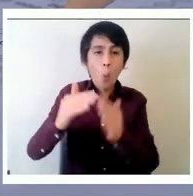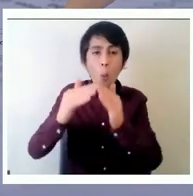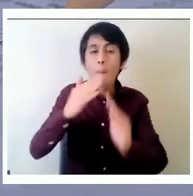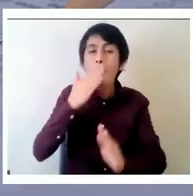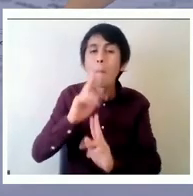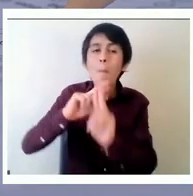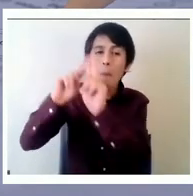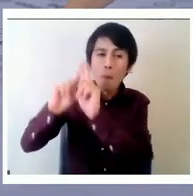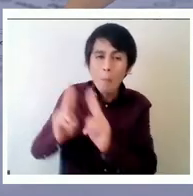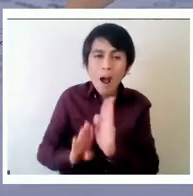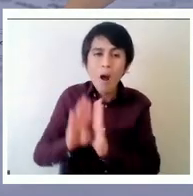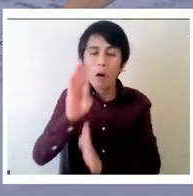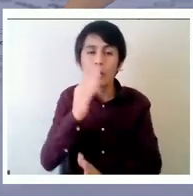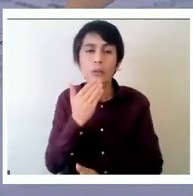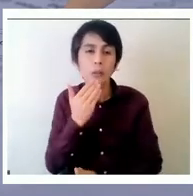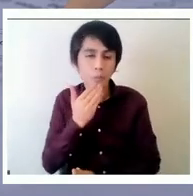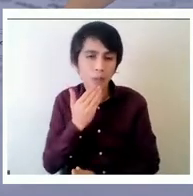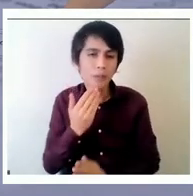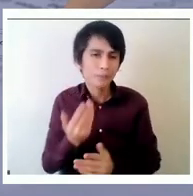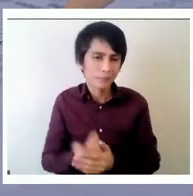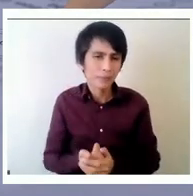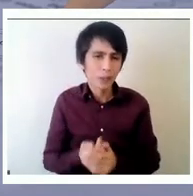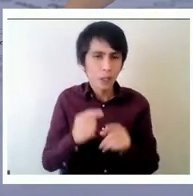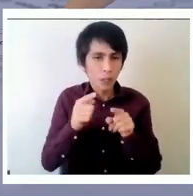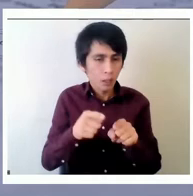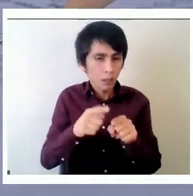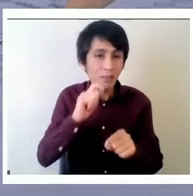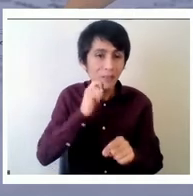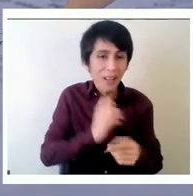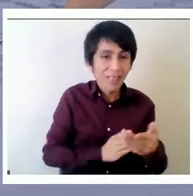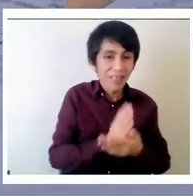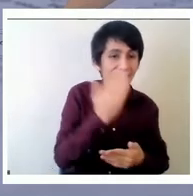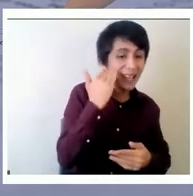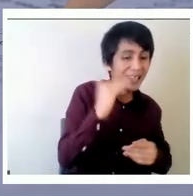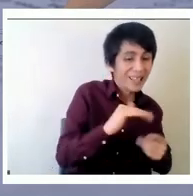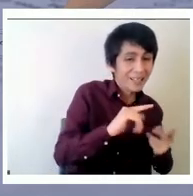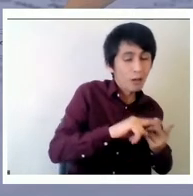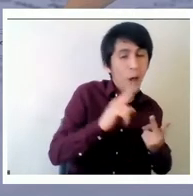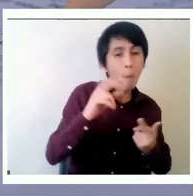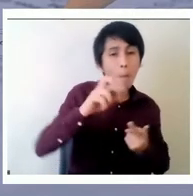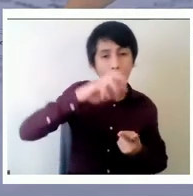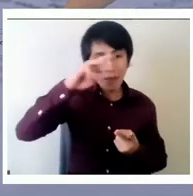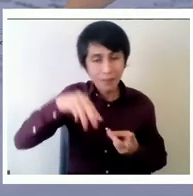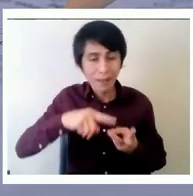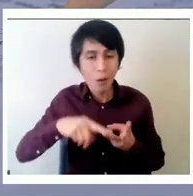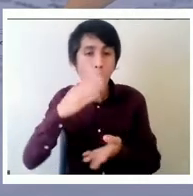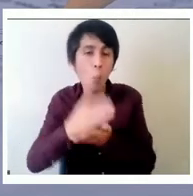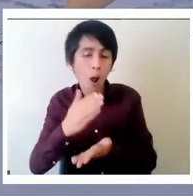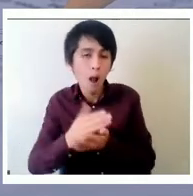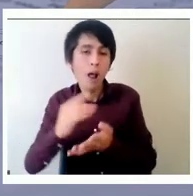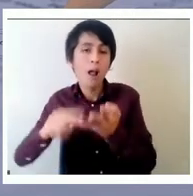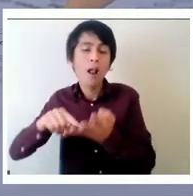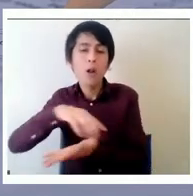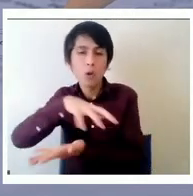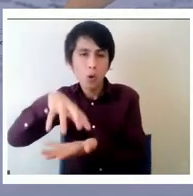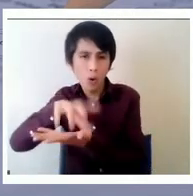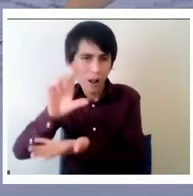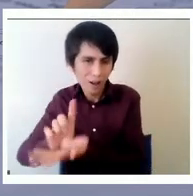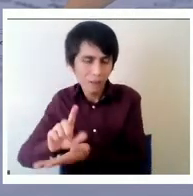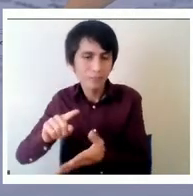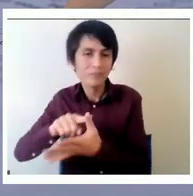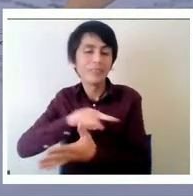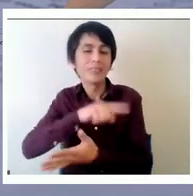va desde el niño a los padres de la escuela a la localidad y a nivel nacional si es que vemos